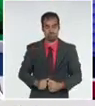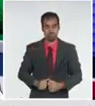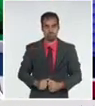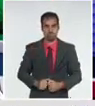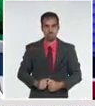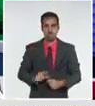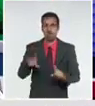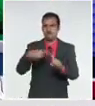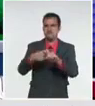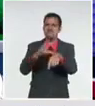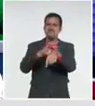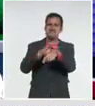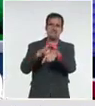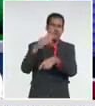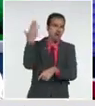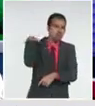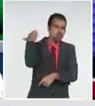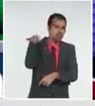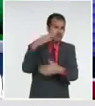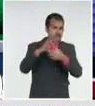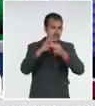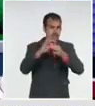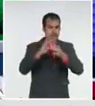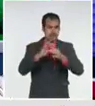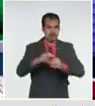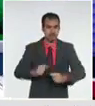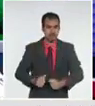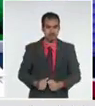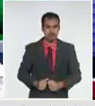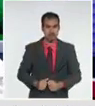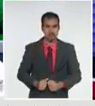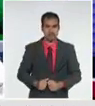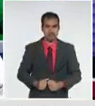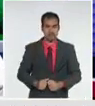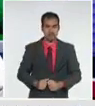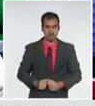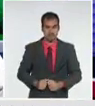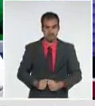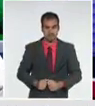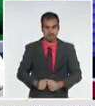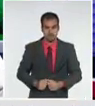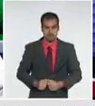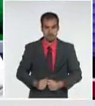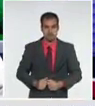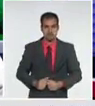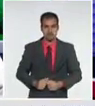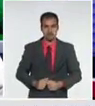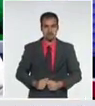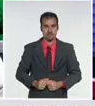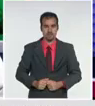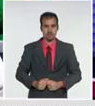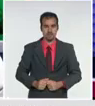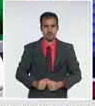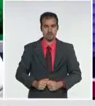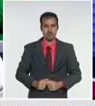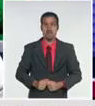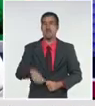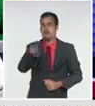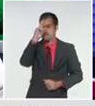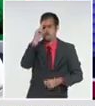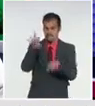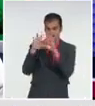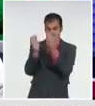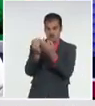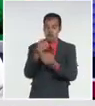obstructiva crónica, que fue identificada por la pesquisa de sus médicos de